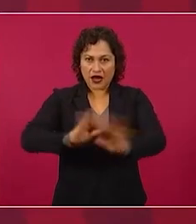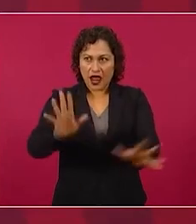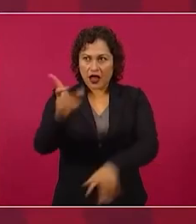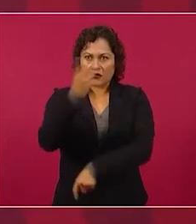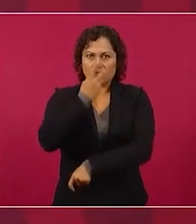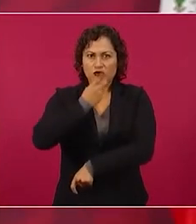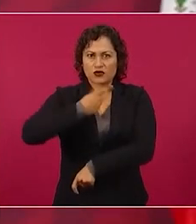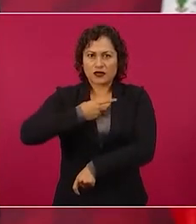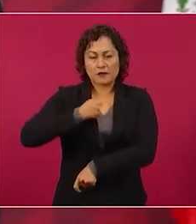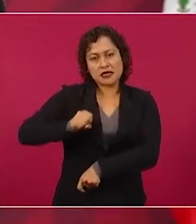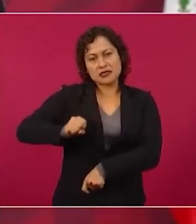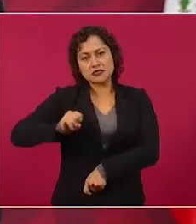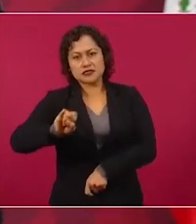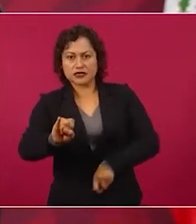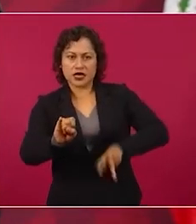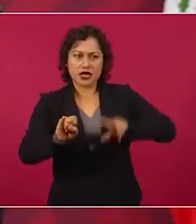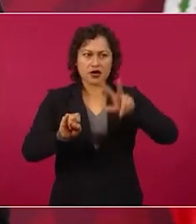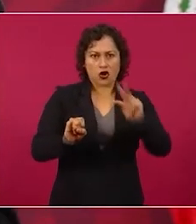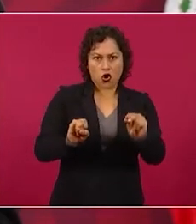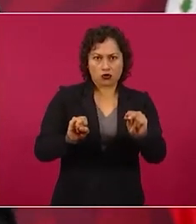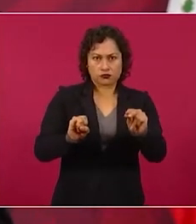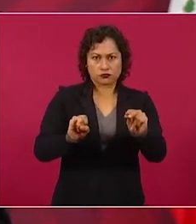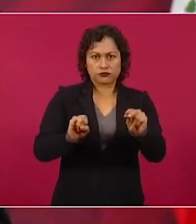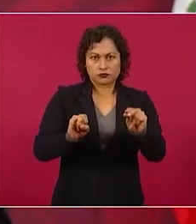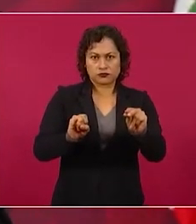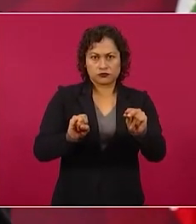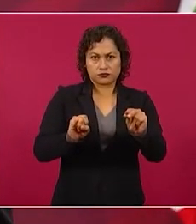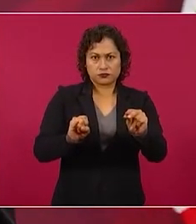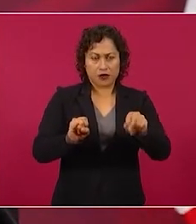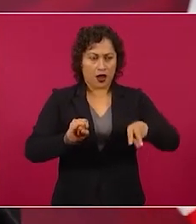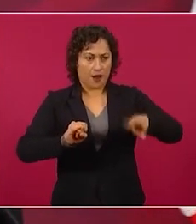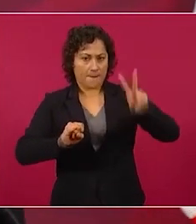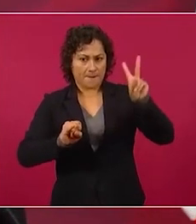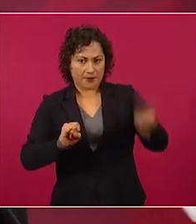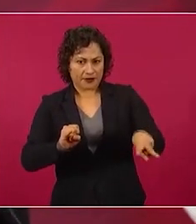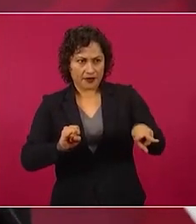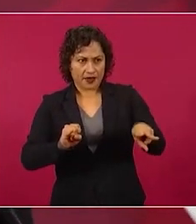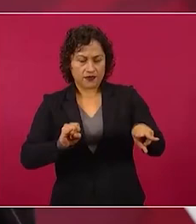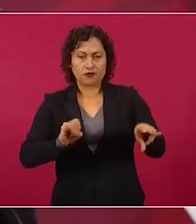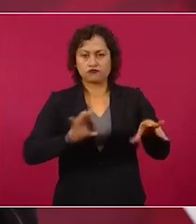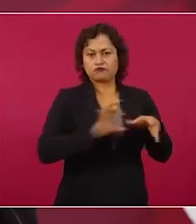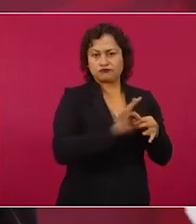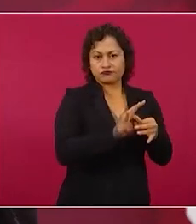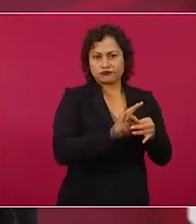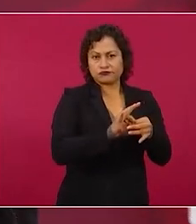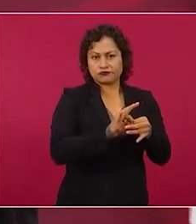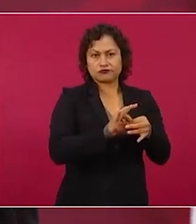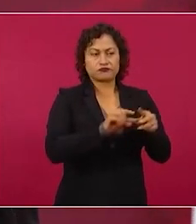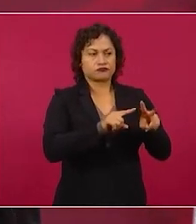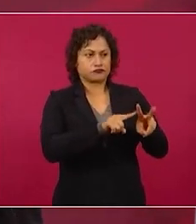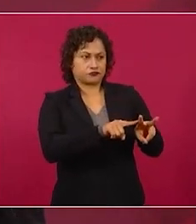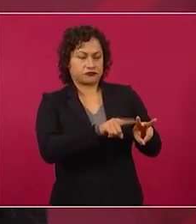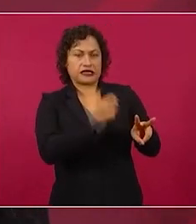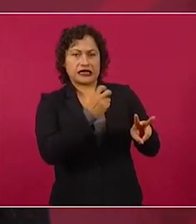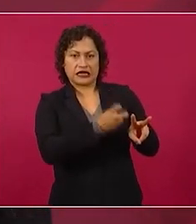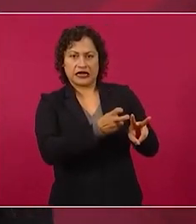de la verdad, a favor de la ética, de la honestidad,